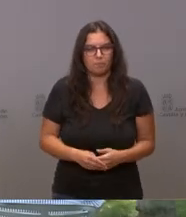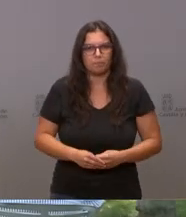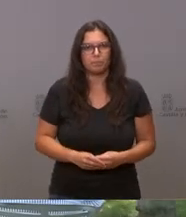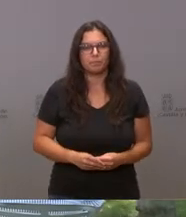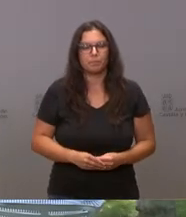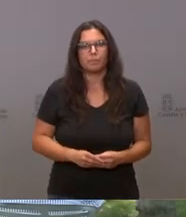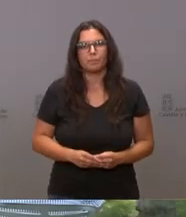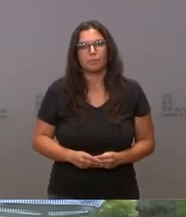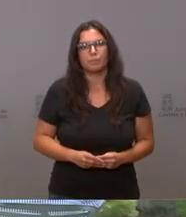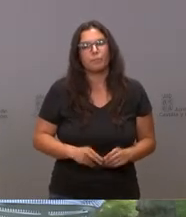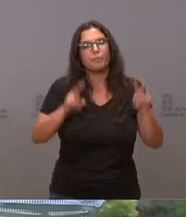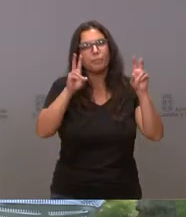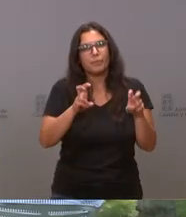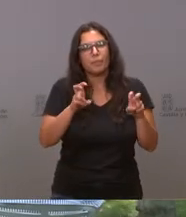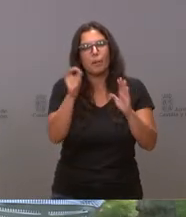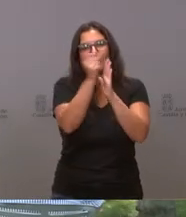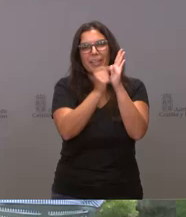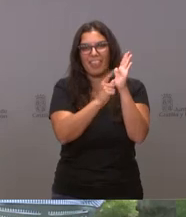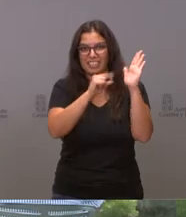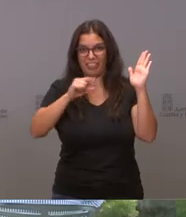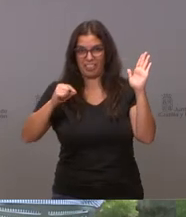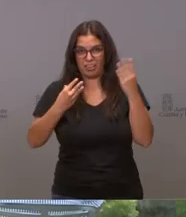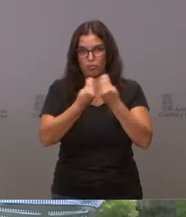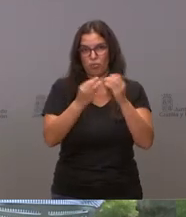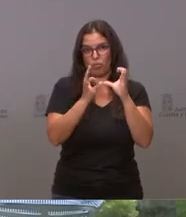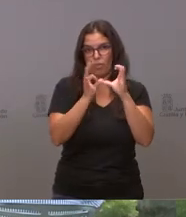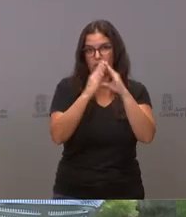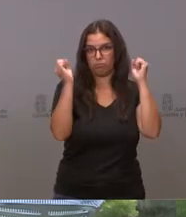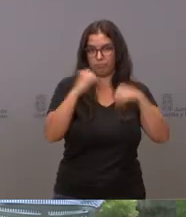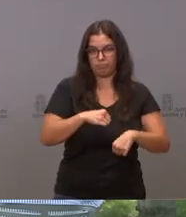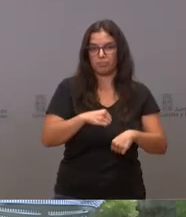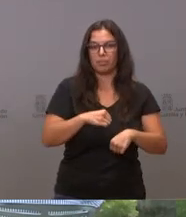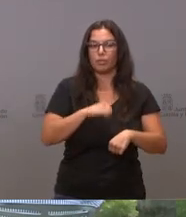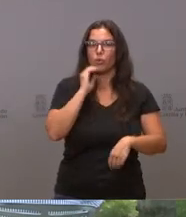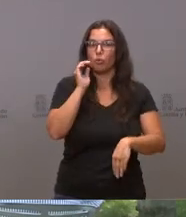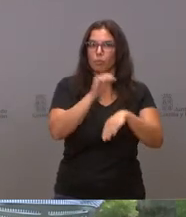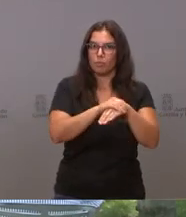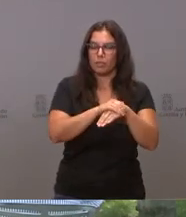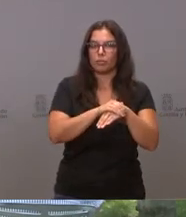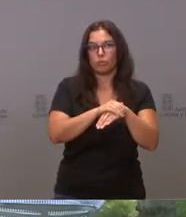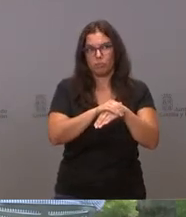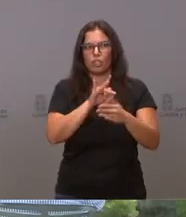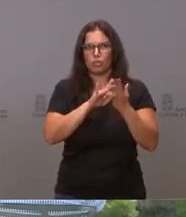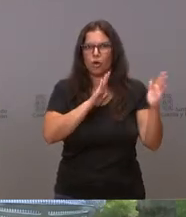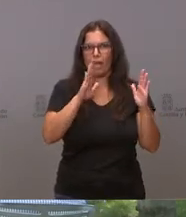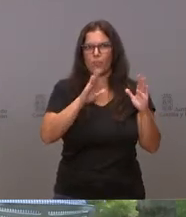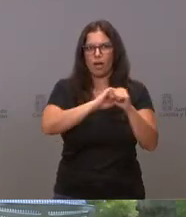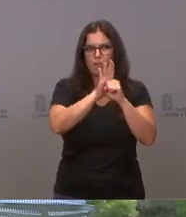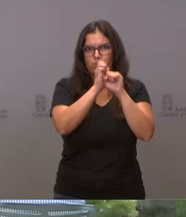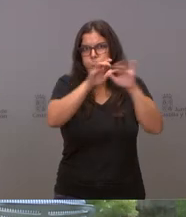Presidente, sobre el cumplimiento de las 100 medidas, con la que ha caído sería hasta razonable que alguna de los